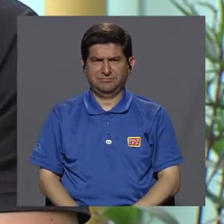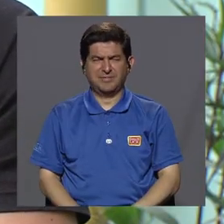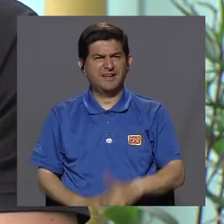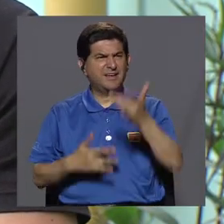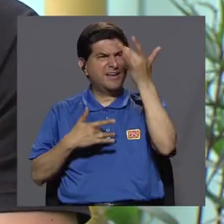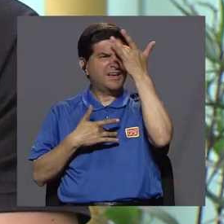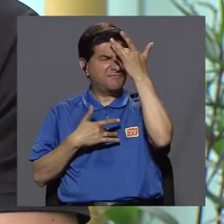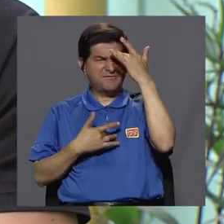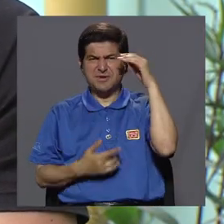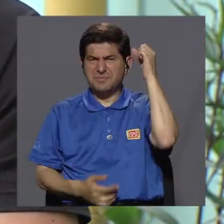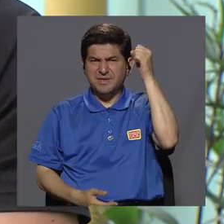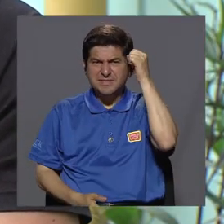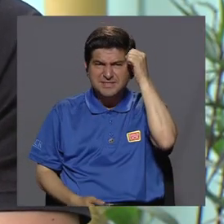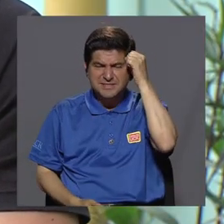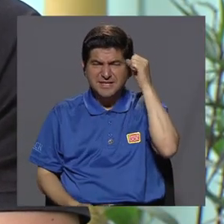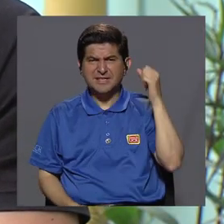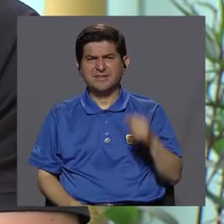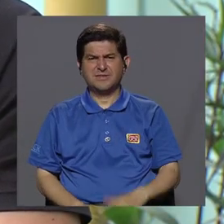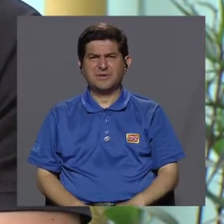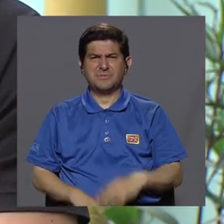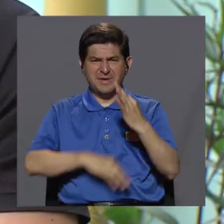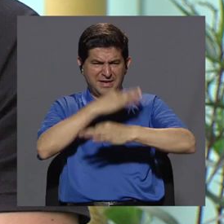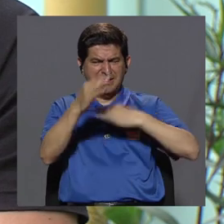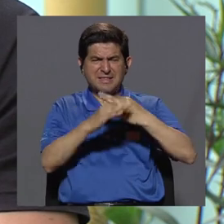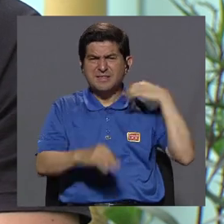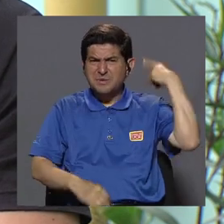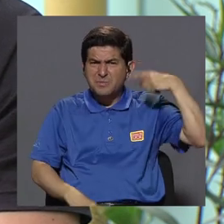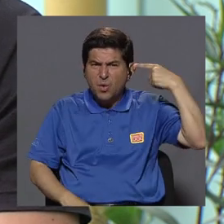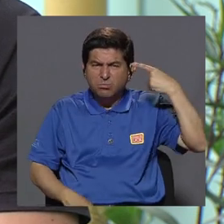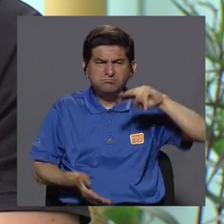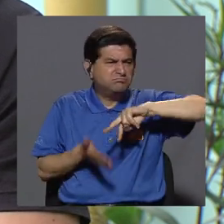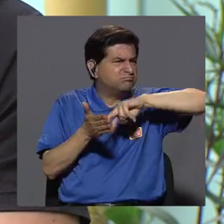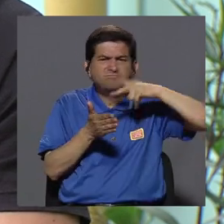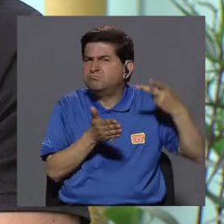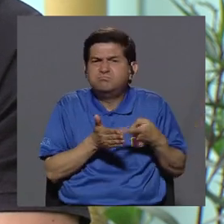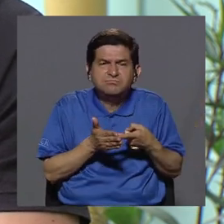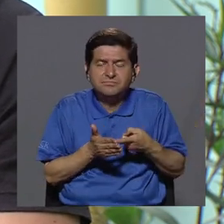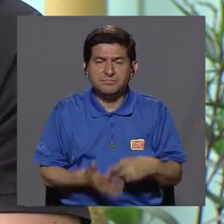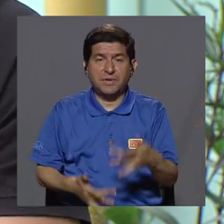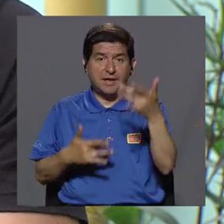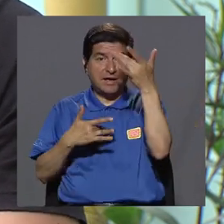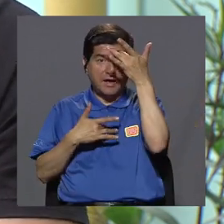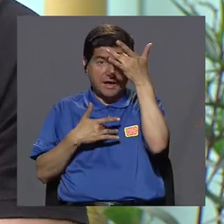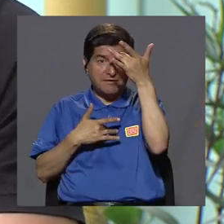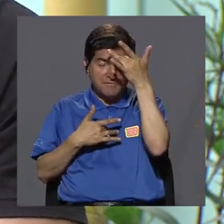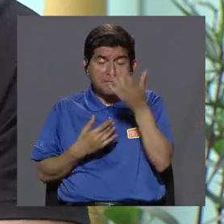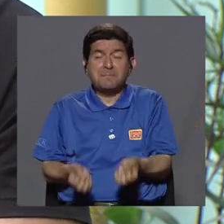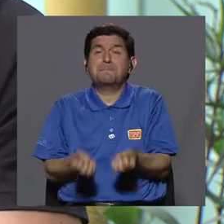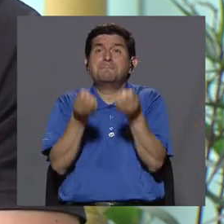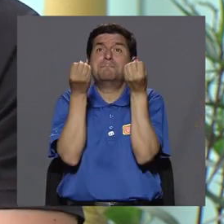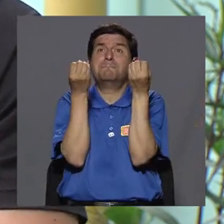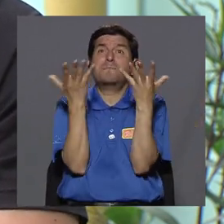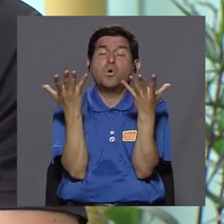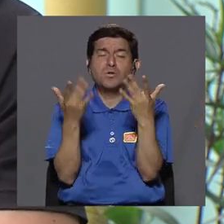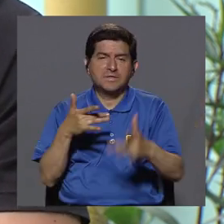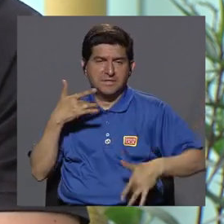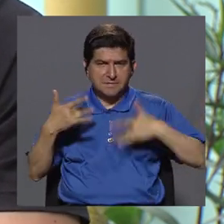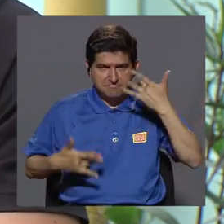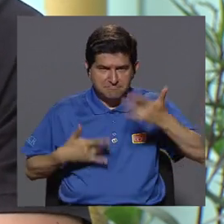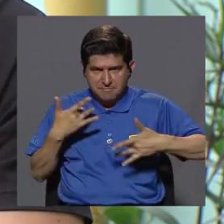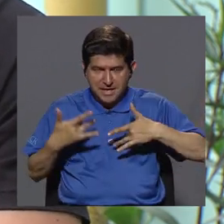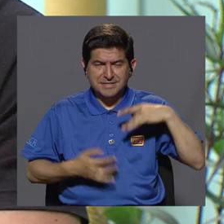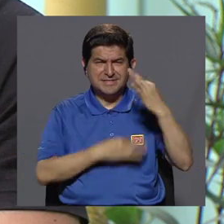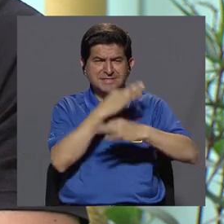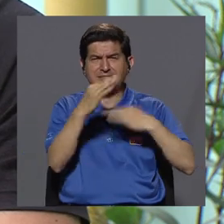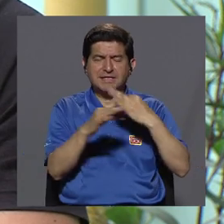enfermedades de síndrome demencial, nos referimos, bueno, a enfermedades con múltiples síntomas, ¿verdad? De